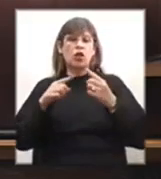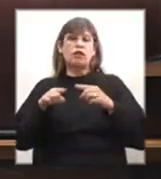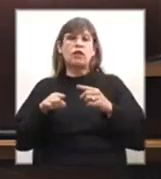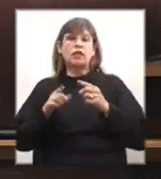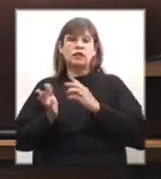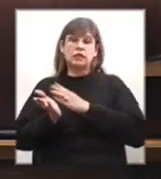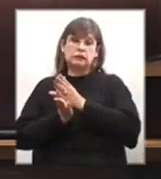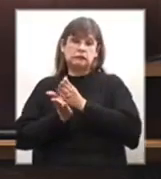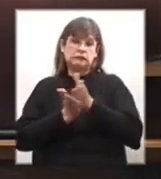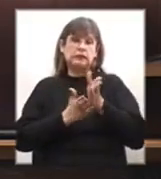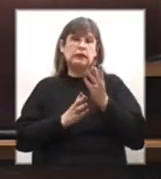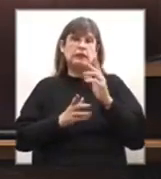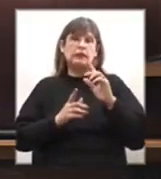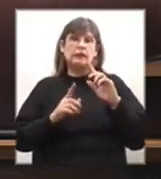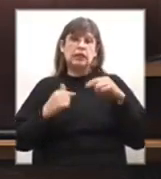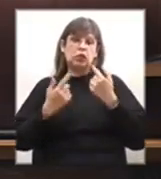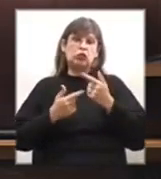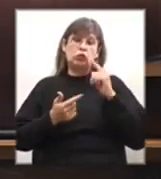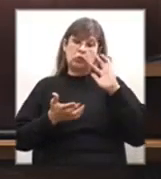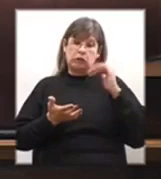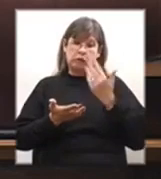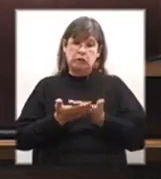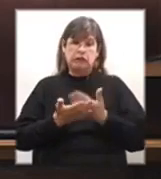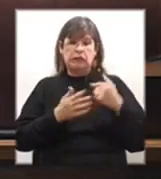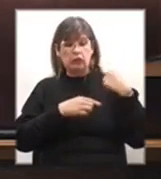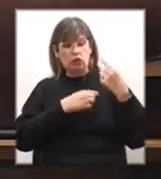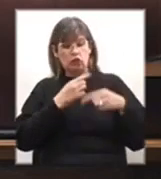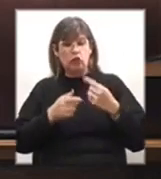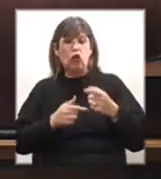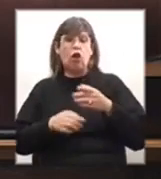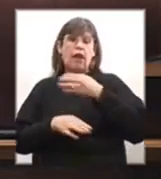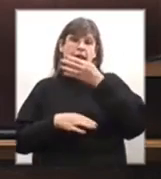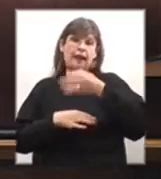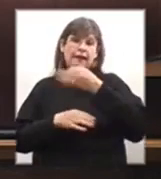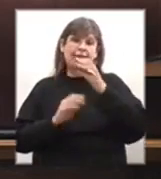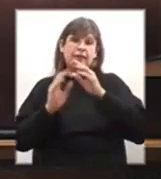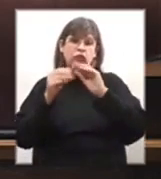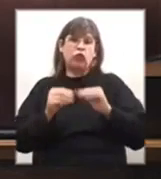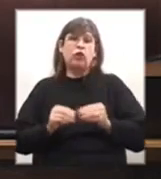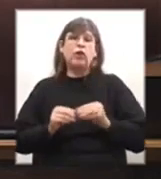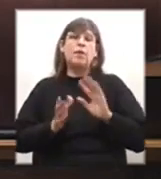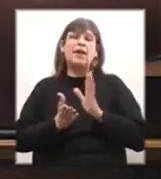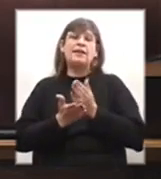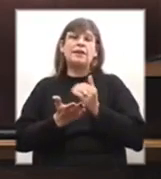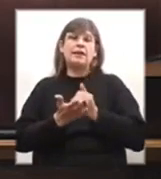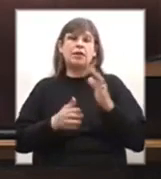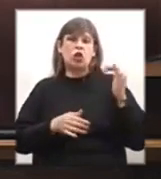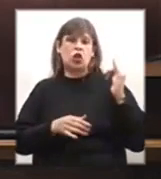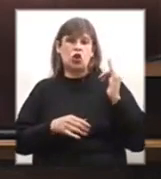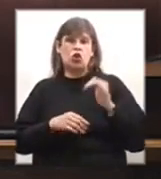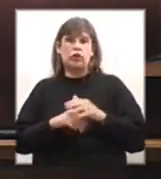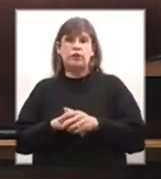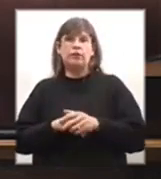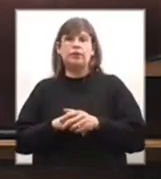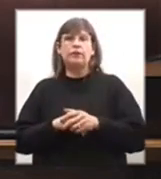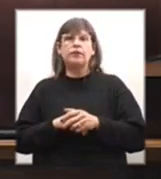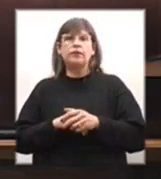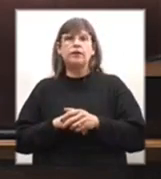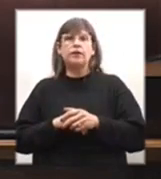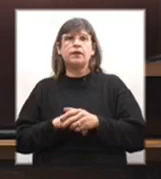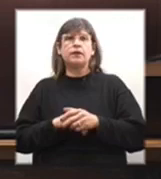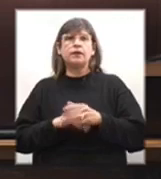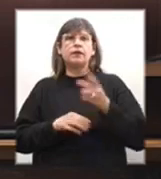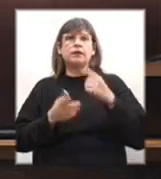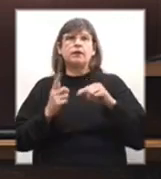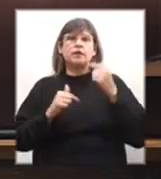ejes que venimos planteando en la rendición de cuentas para el Departamento de Colonia. Y en esto